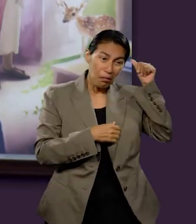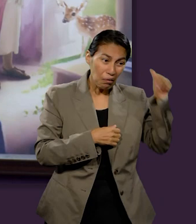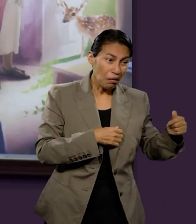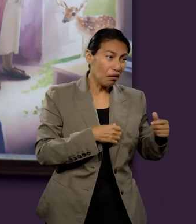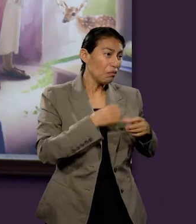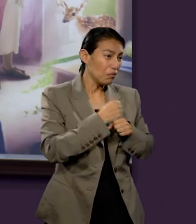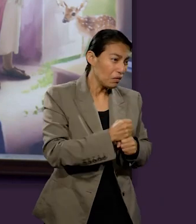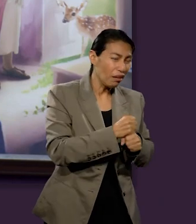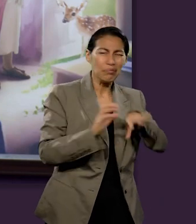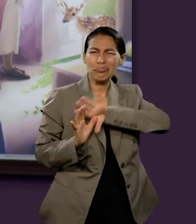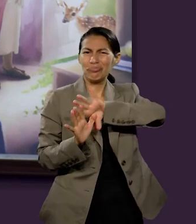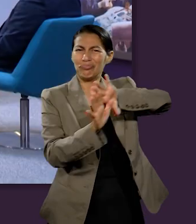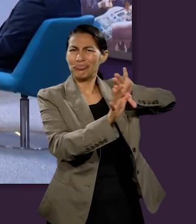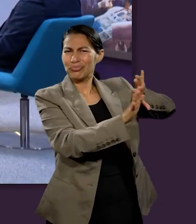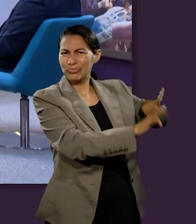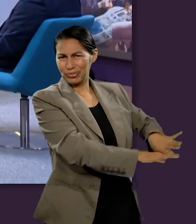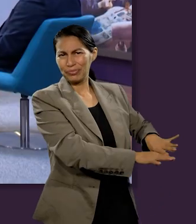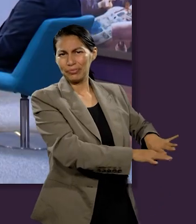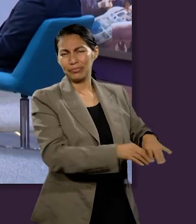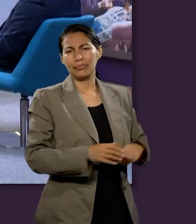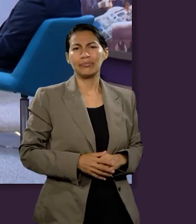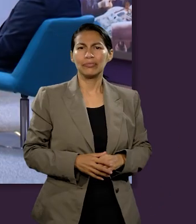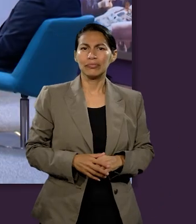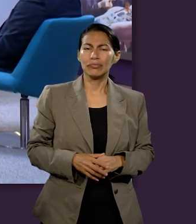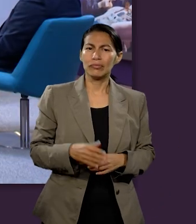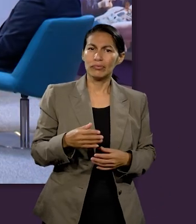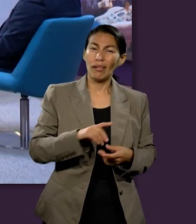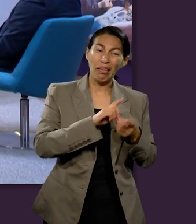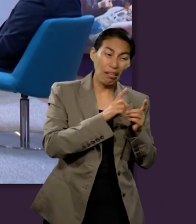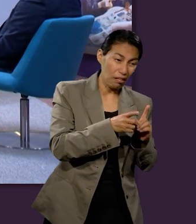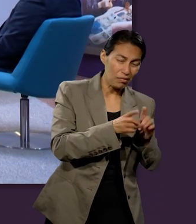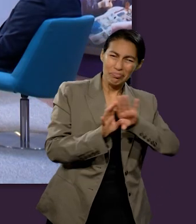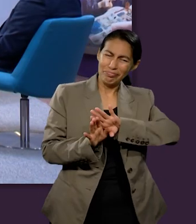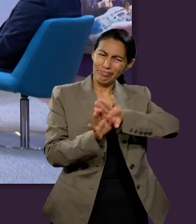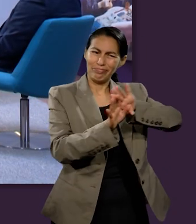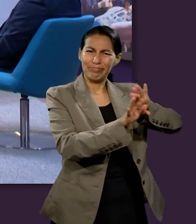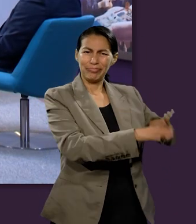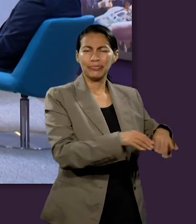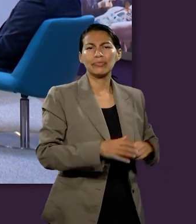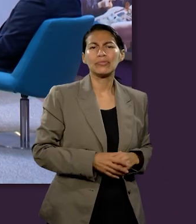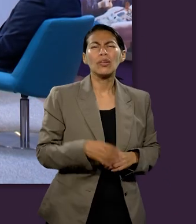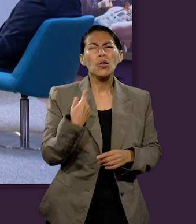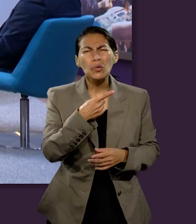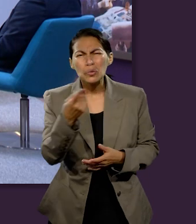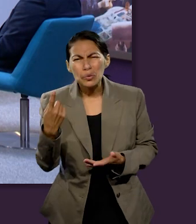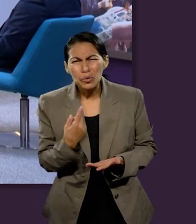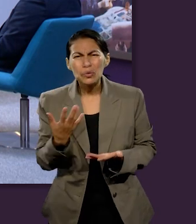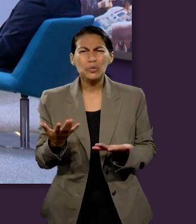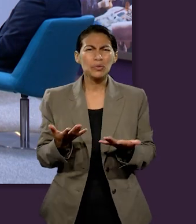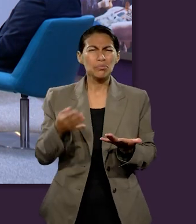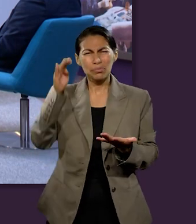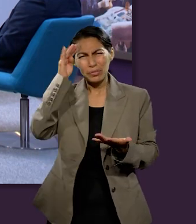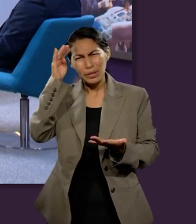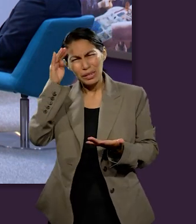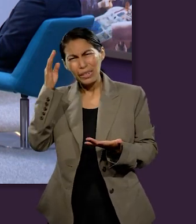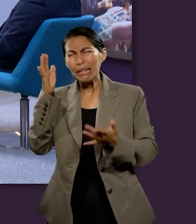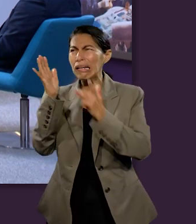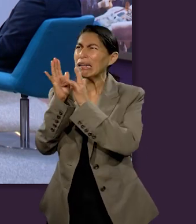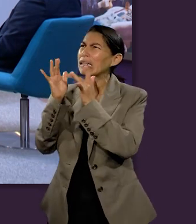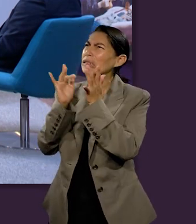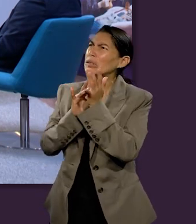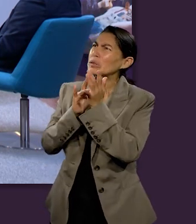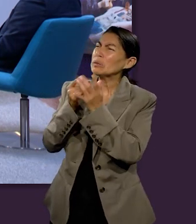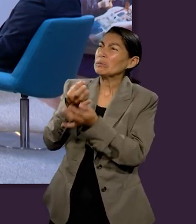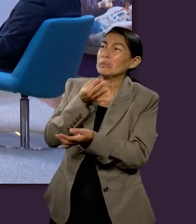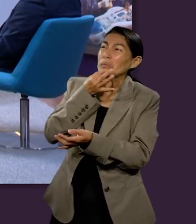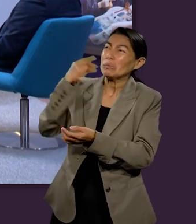insatisfacción ¿cómo podríamos llevar esta idea de que Jesús viene